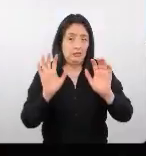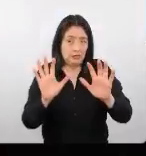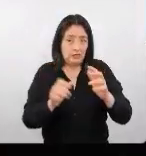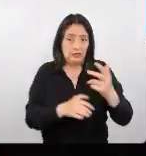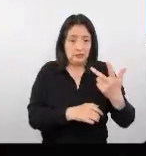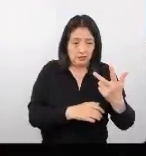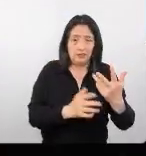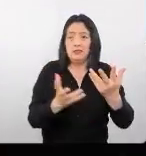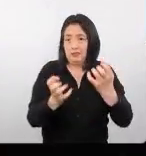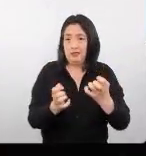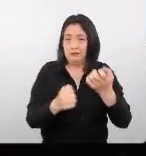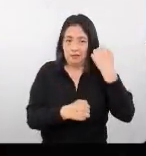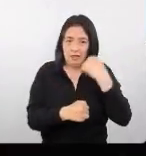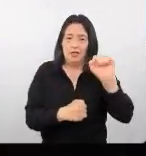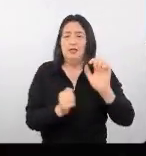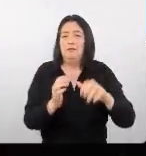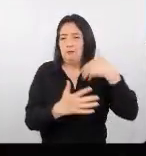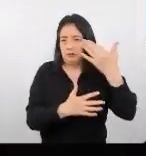viajar en el próximo año.